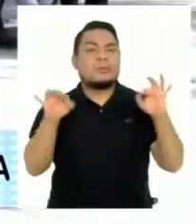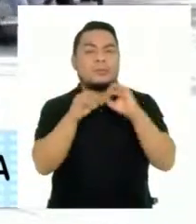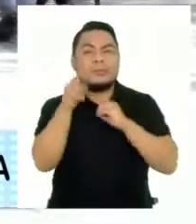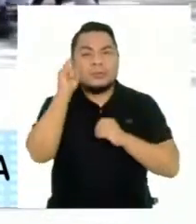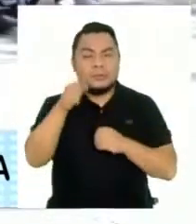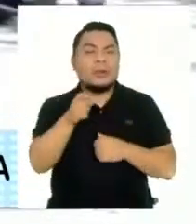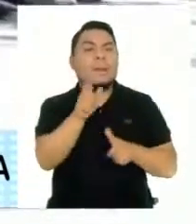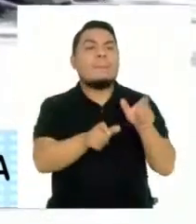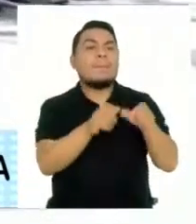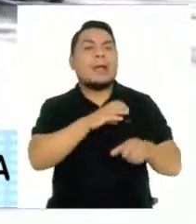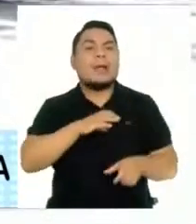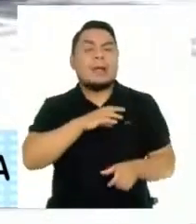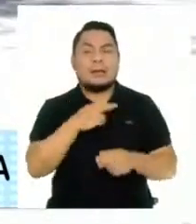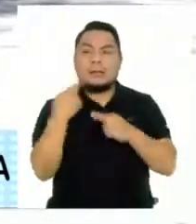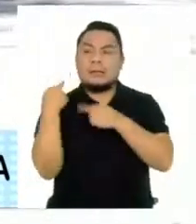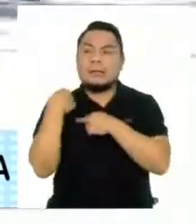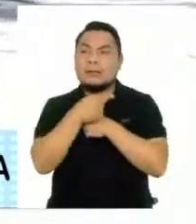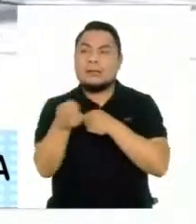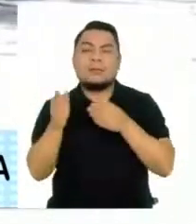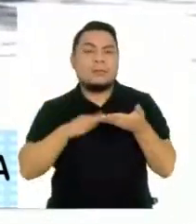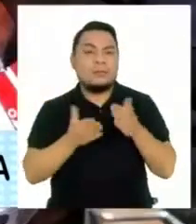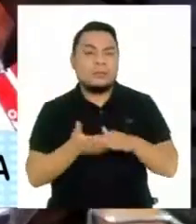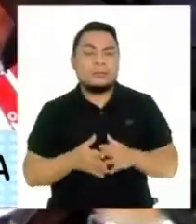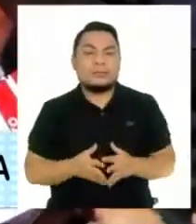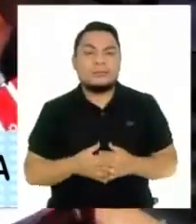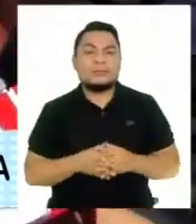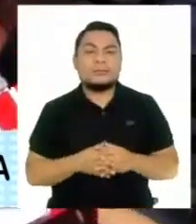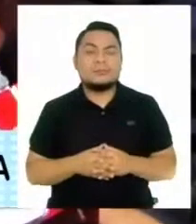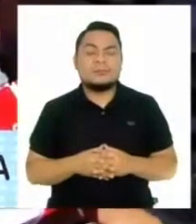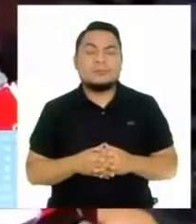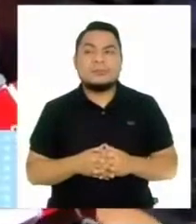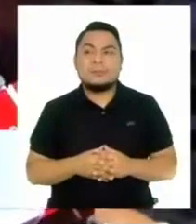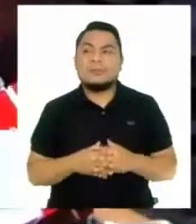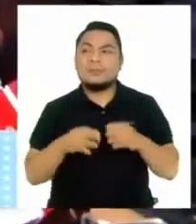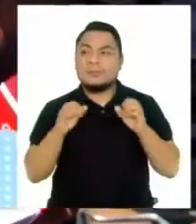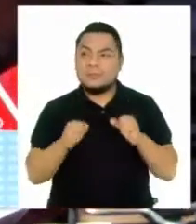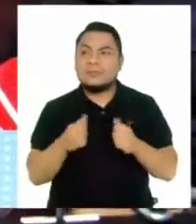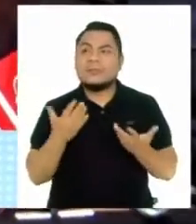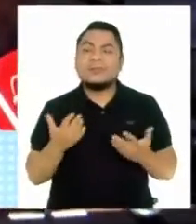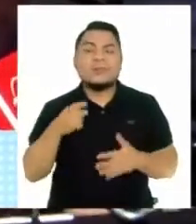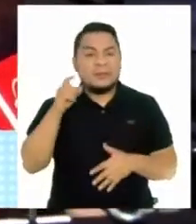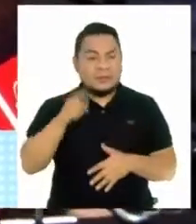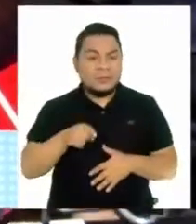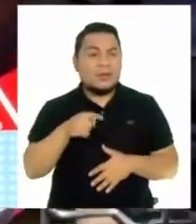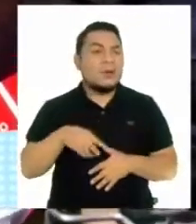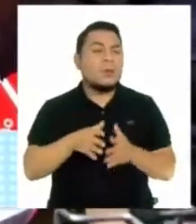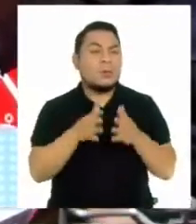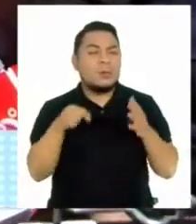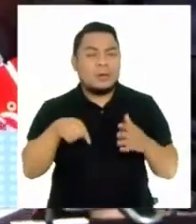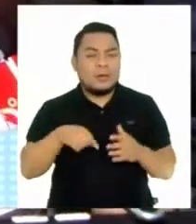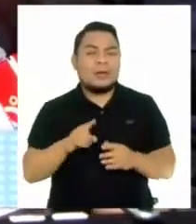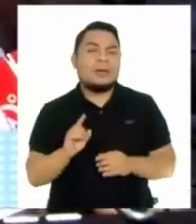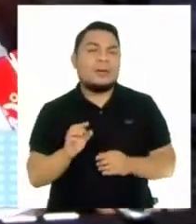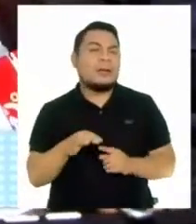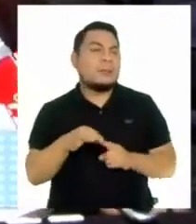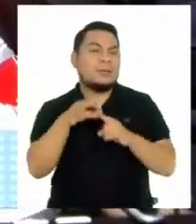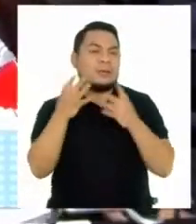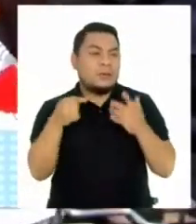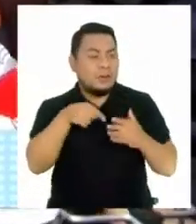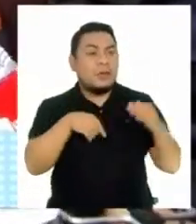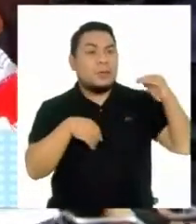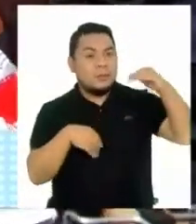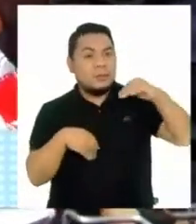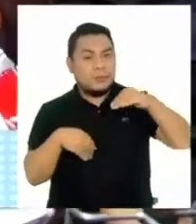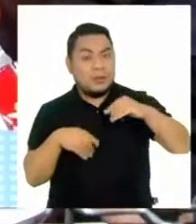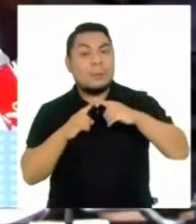el comportamiento responsable de la población. Una opinión muy particular sería que sigamos en